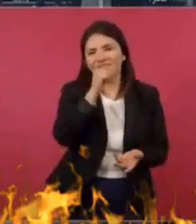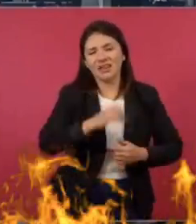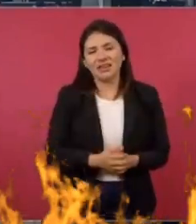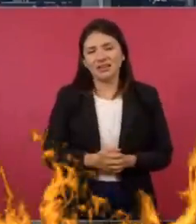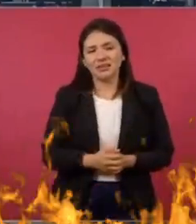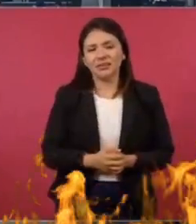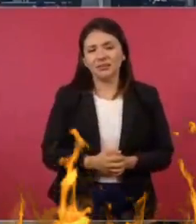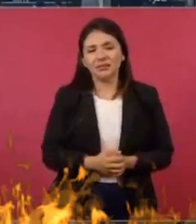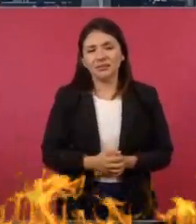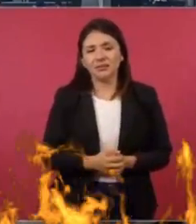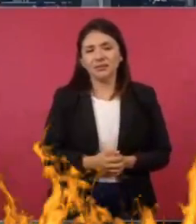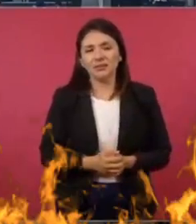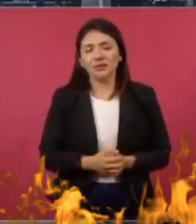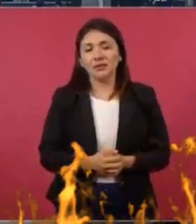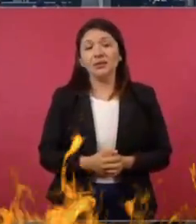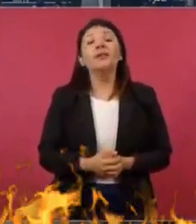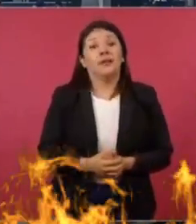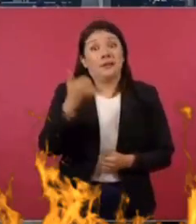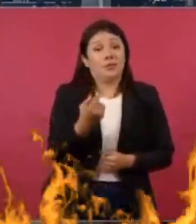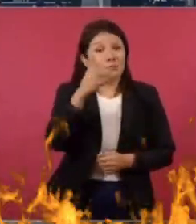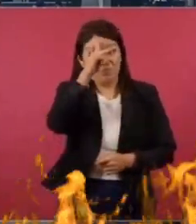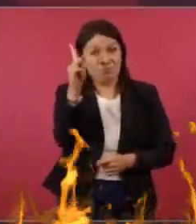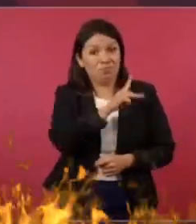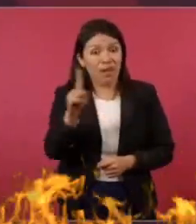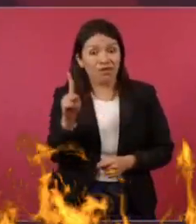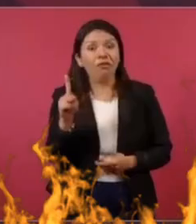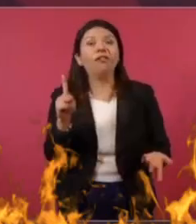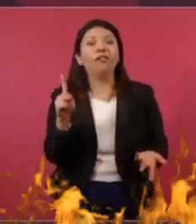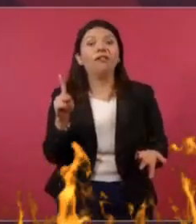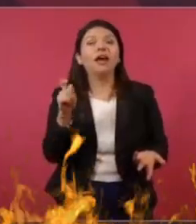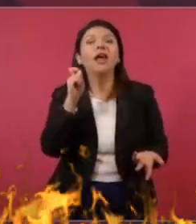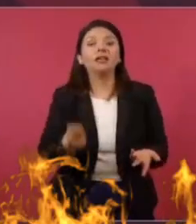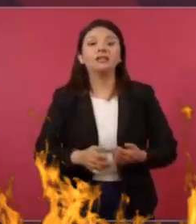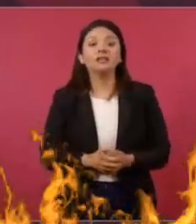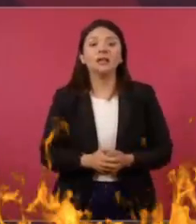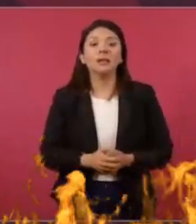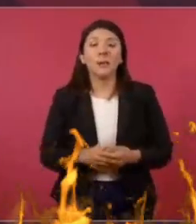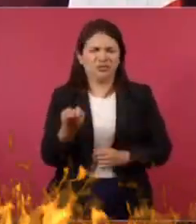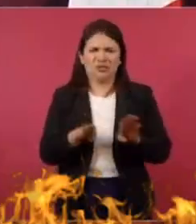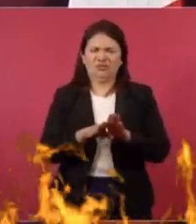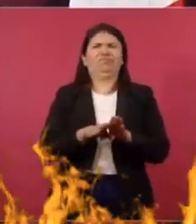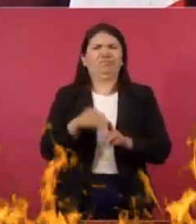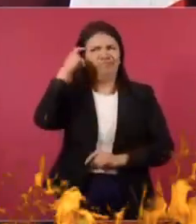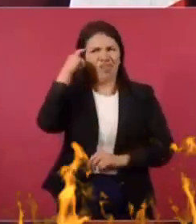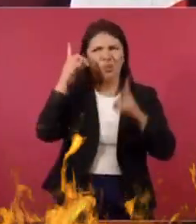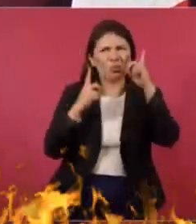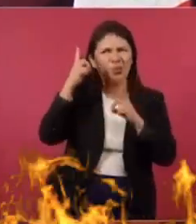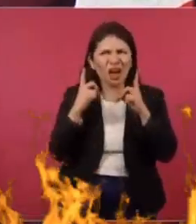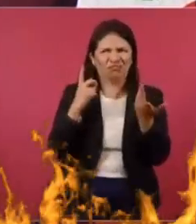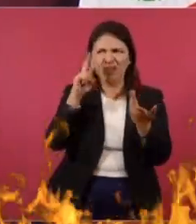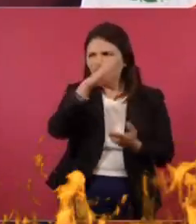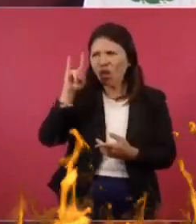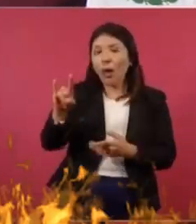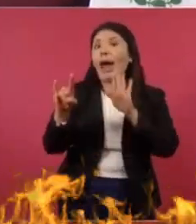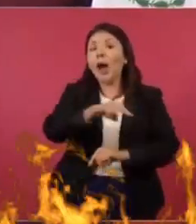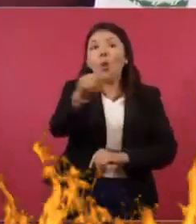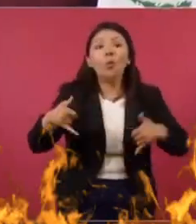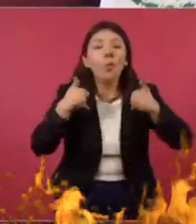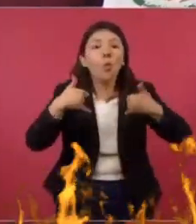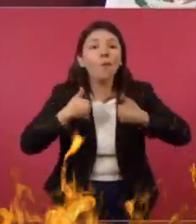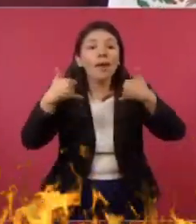Y lo más alástico es el juicio popular para los jóvenes, para los jóvenes